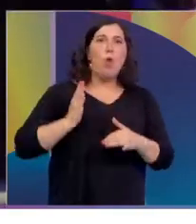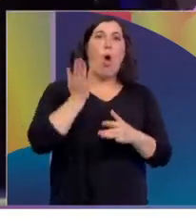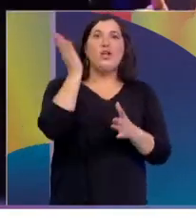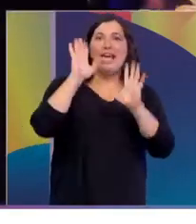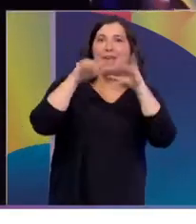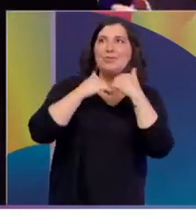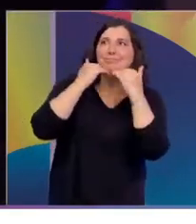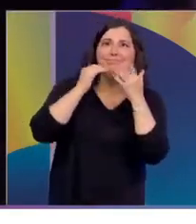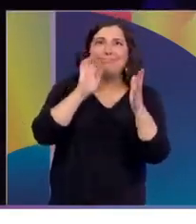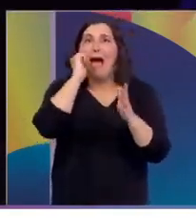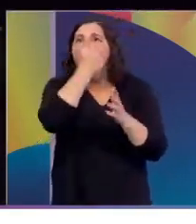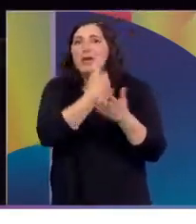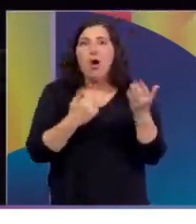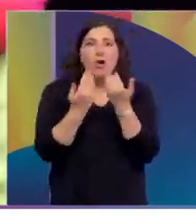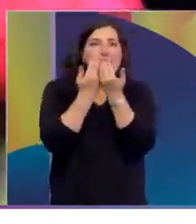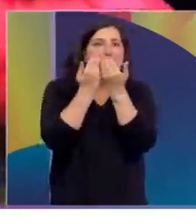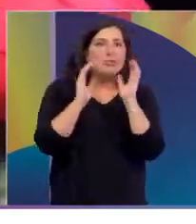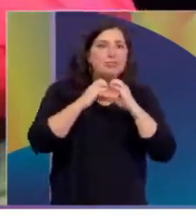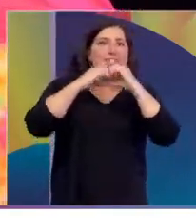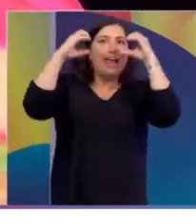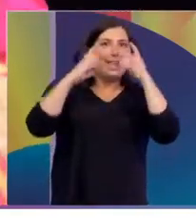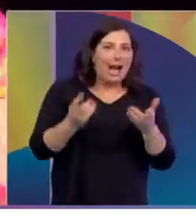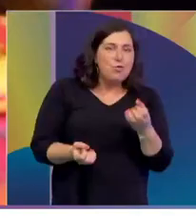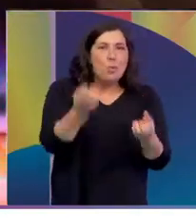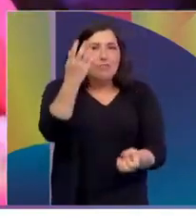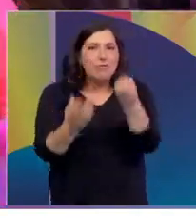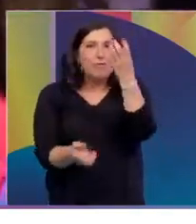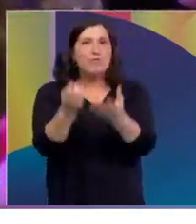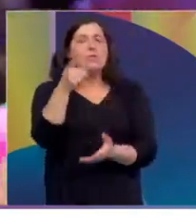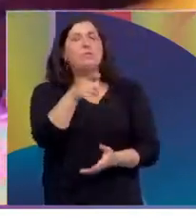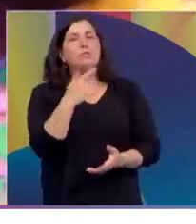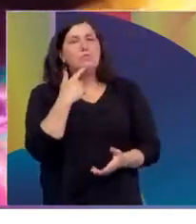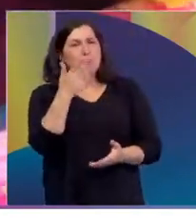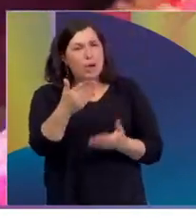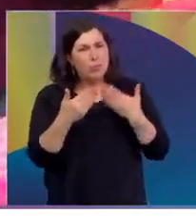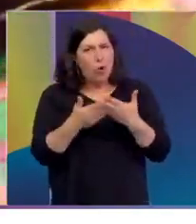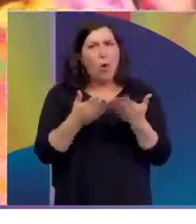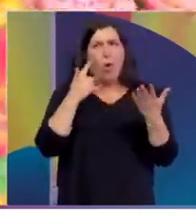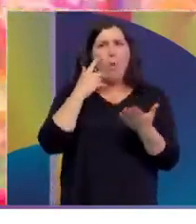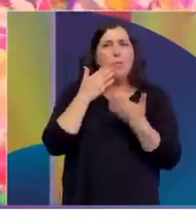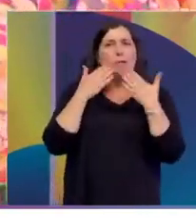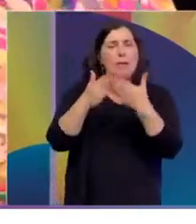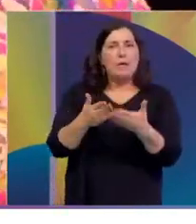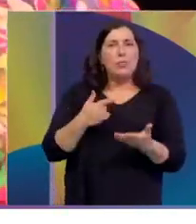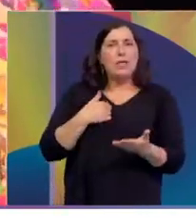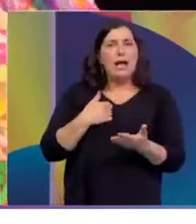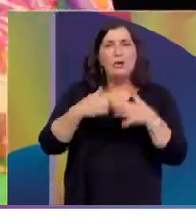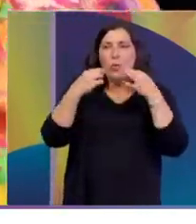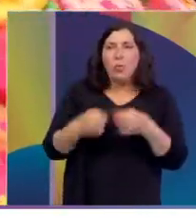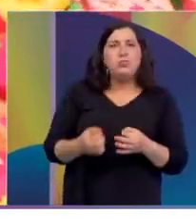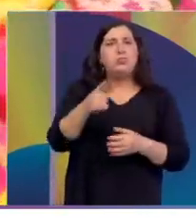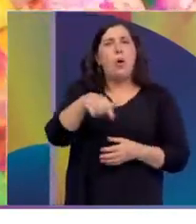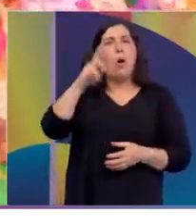todo el país. Esa también es un poco la intención. Quería preguntar, Valentina, ¿cómo has visto en estas cinco ediciones el crecimiento y el conocimiento de todos